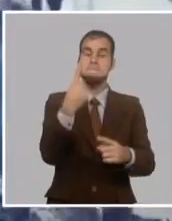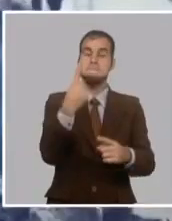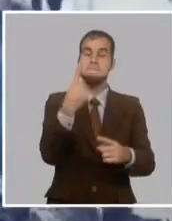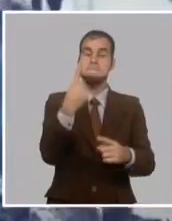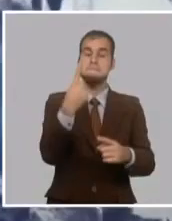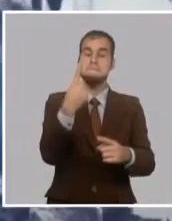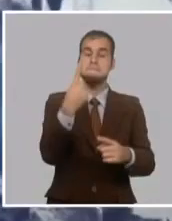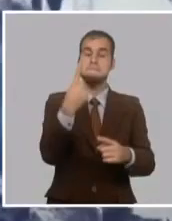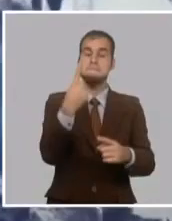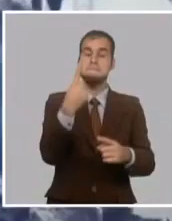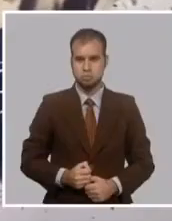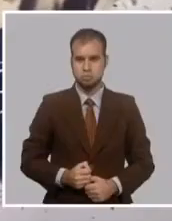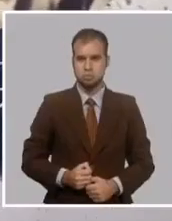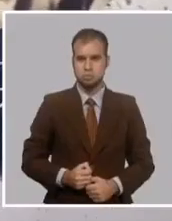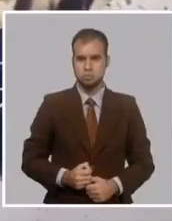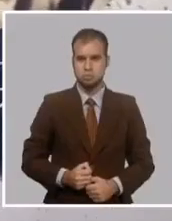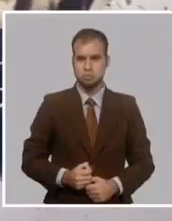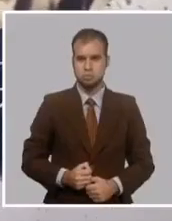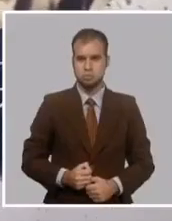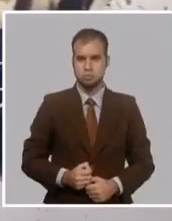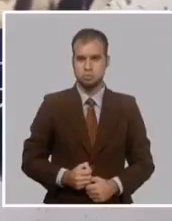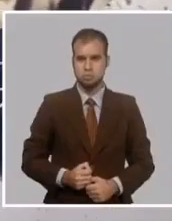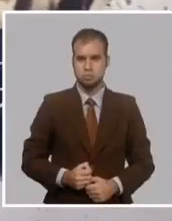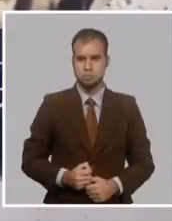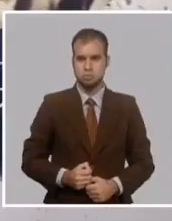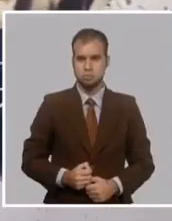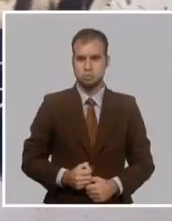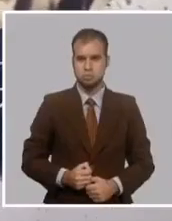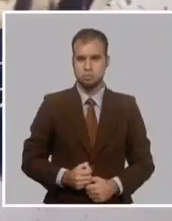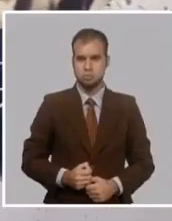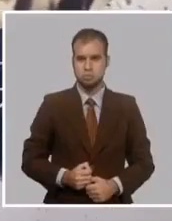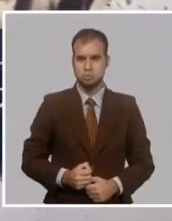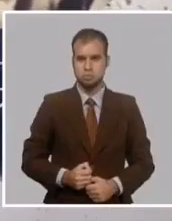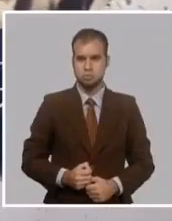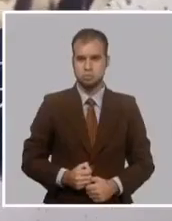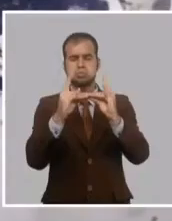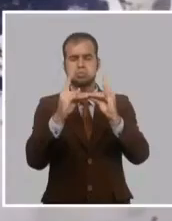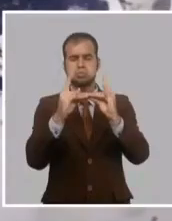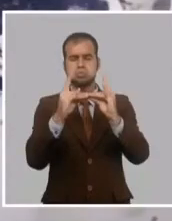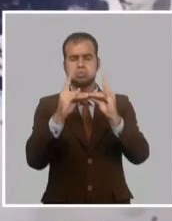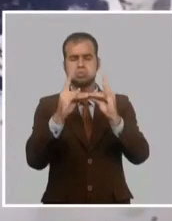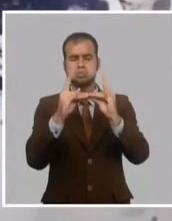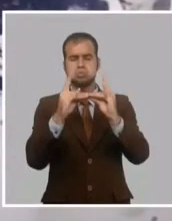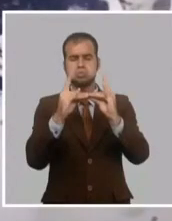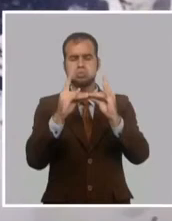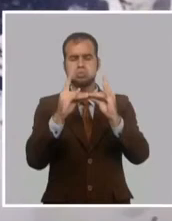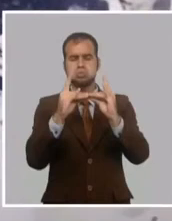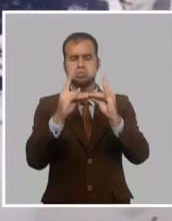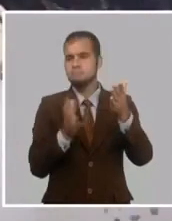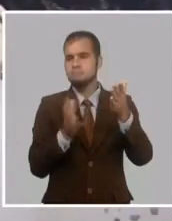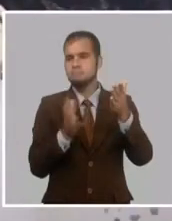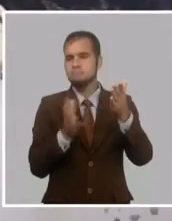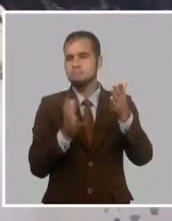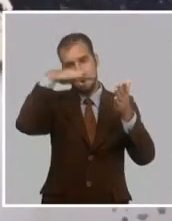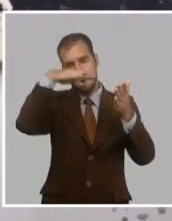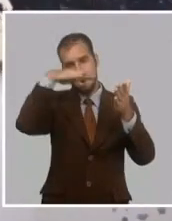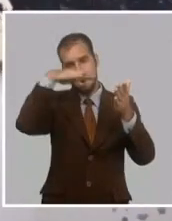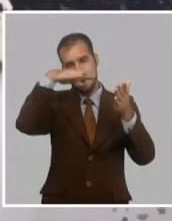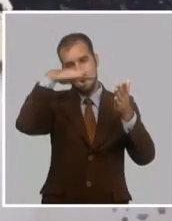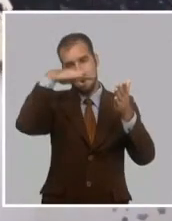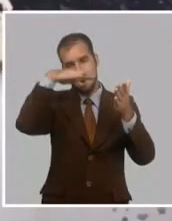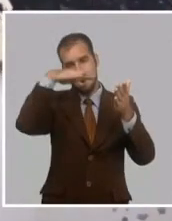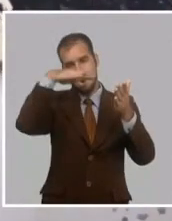La modesta lápida colocada sobre el nicho de Martí tenía inscrito. Los cubanos te bendicen.